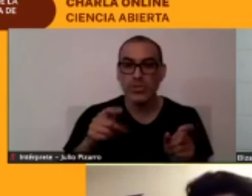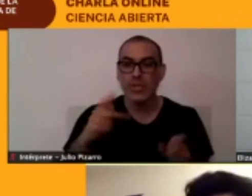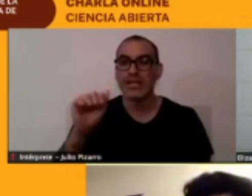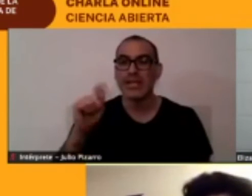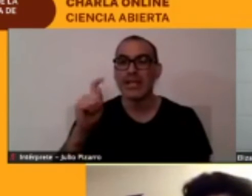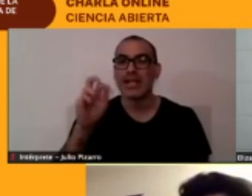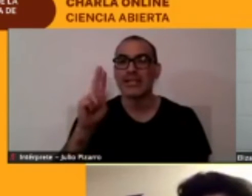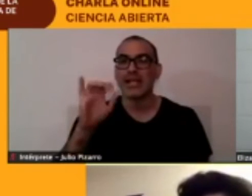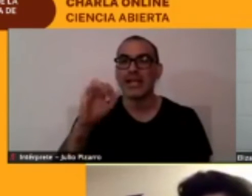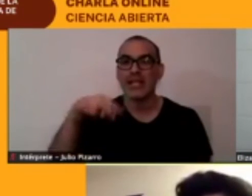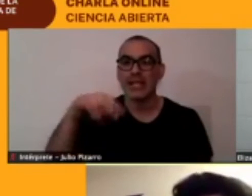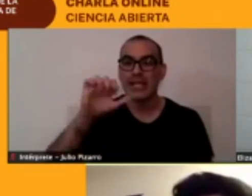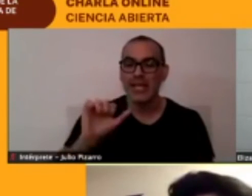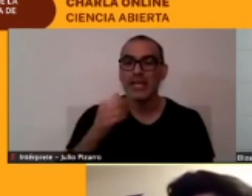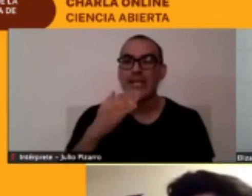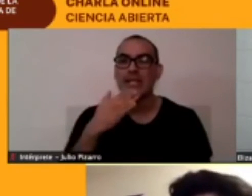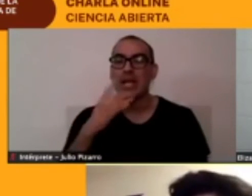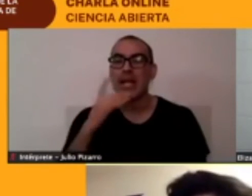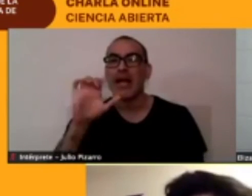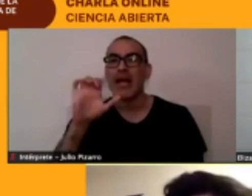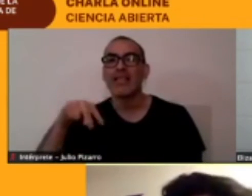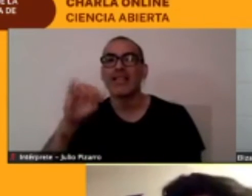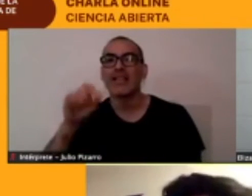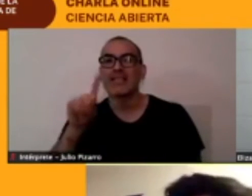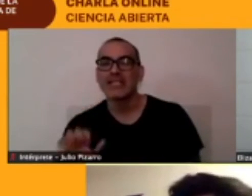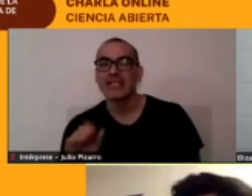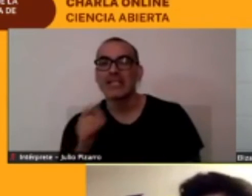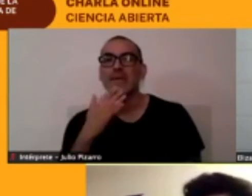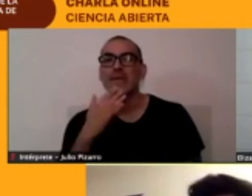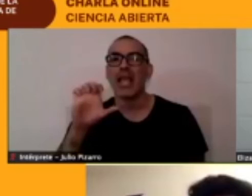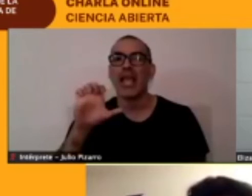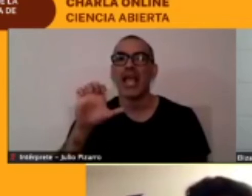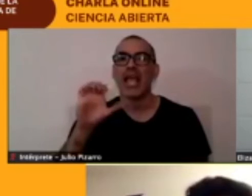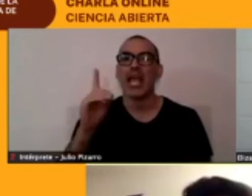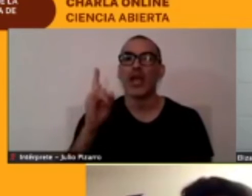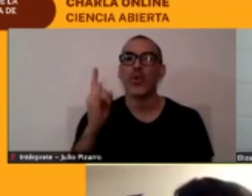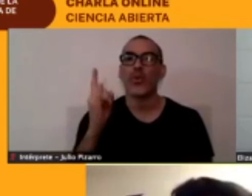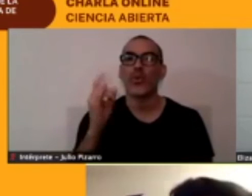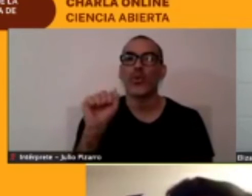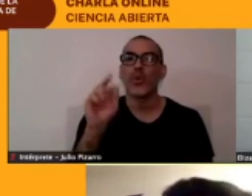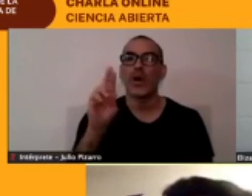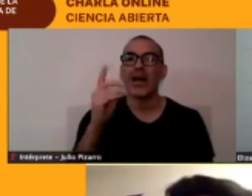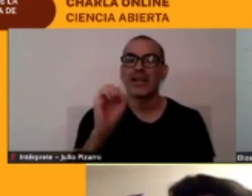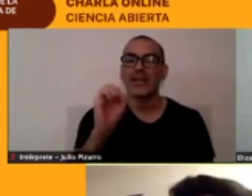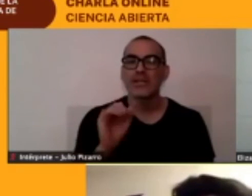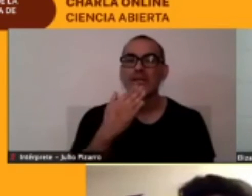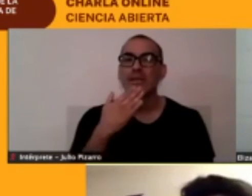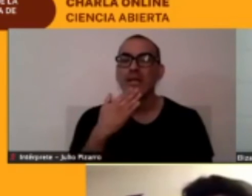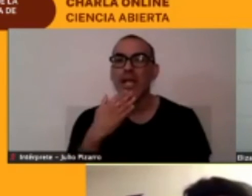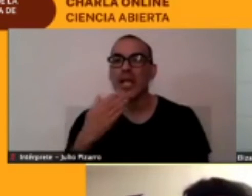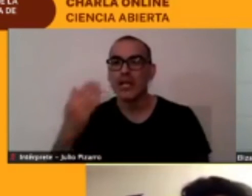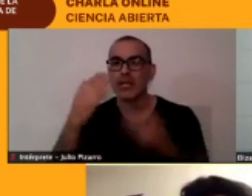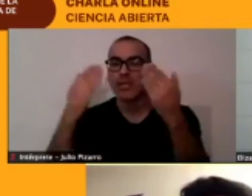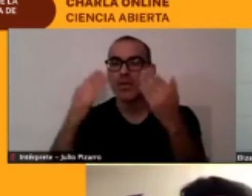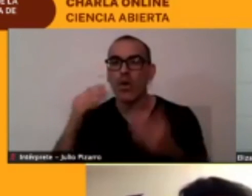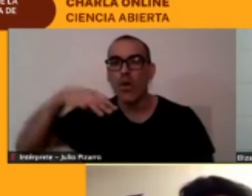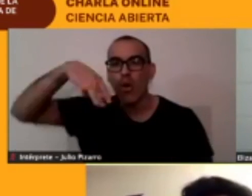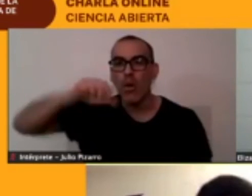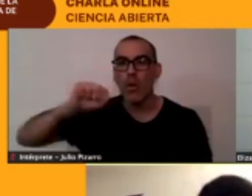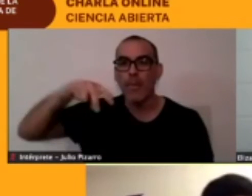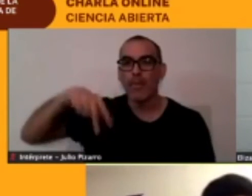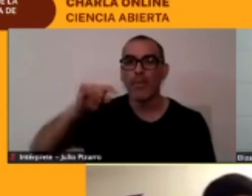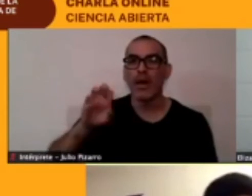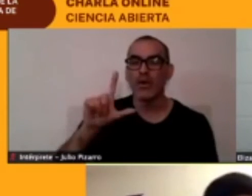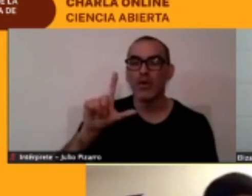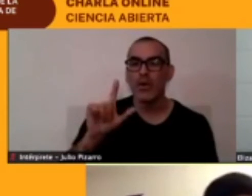Denise Gavilán también Eduardo Leiva Pinto saludamos también a Manuel Méndez Martínez a Ignacio Marginata